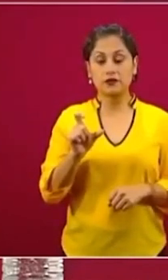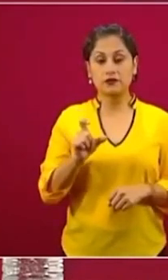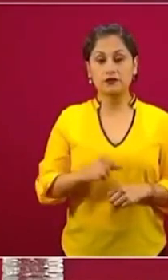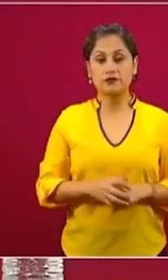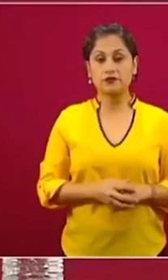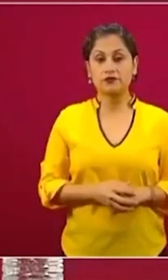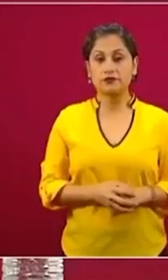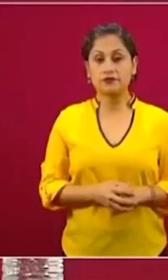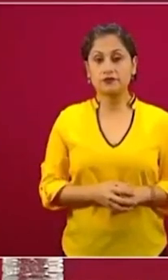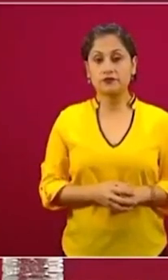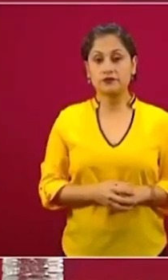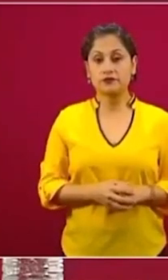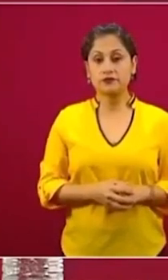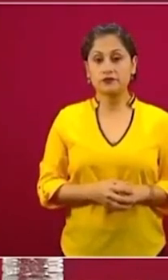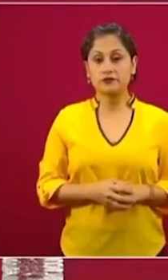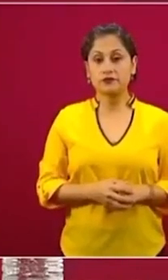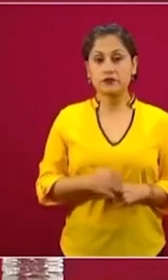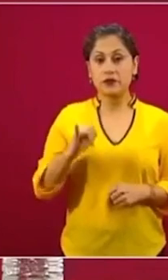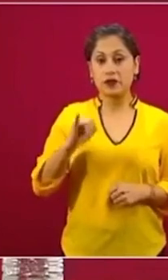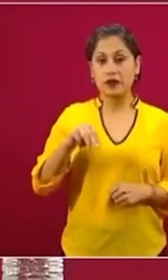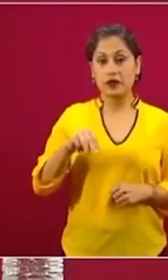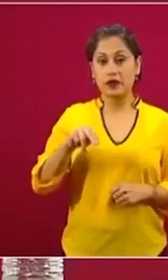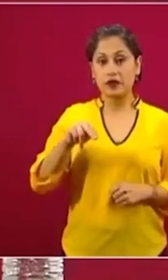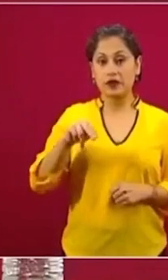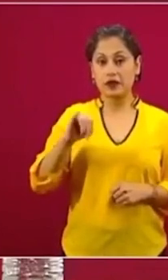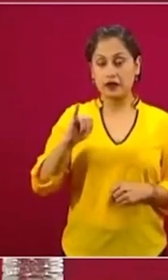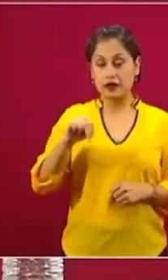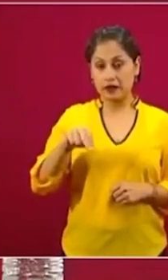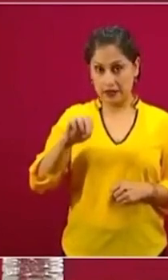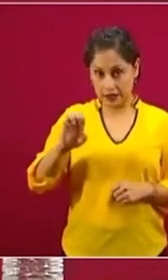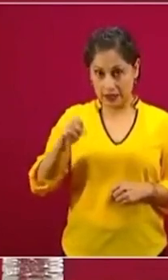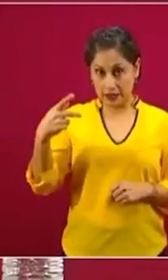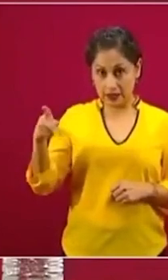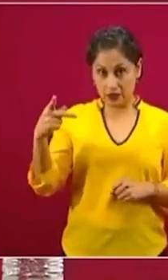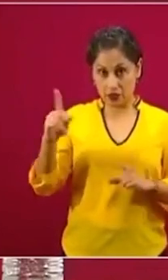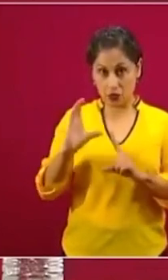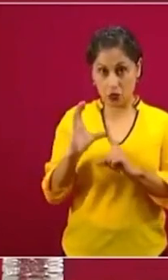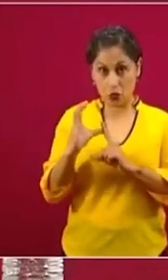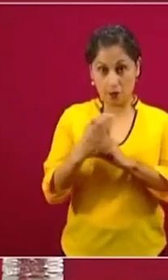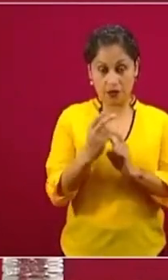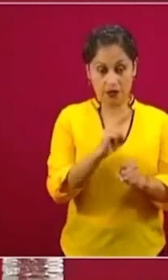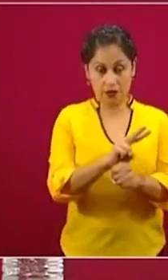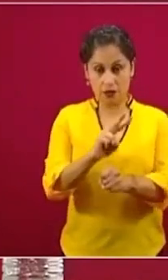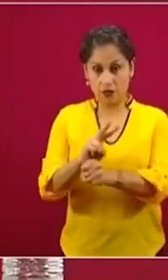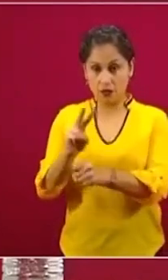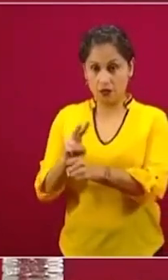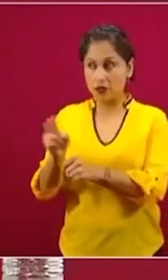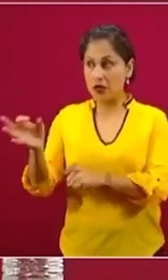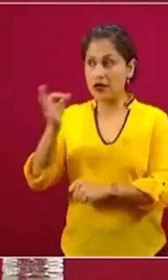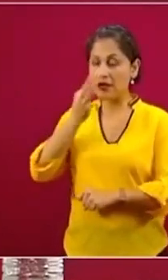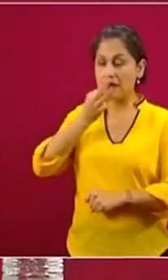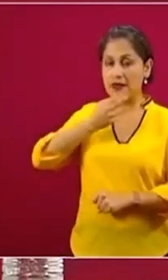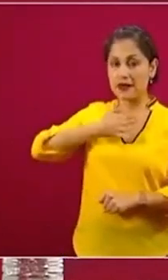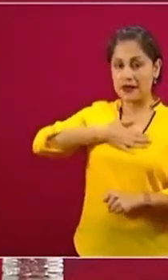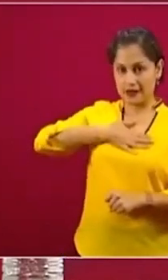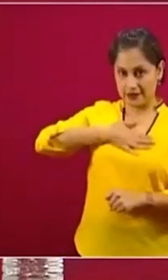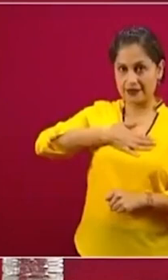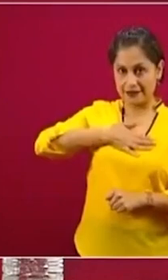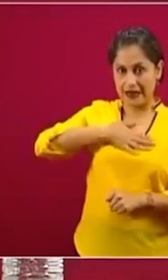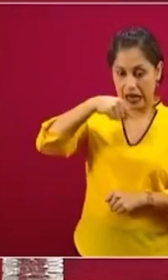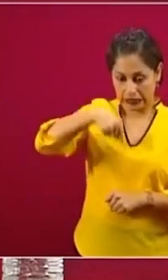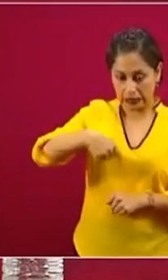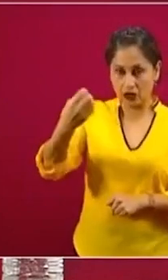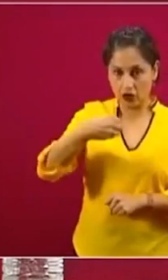Fiscalizadora del INE nos estaba notificando, estábamos justo acá en la conferencia. El día que